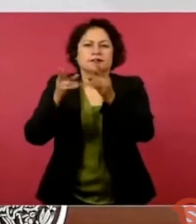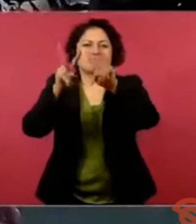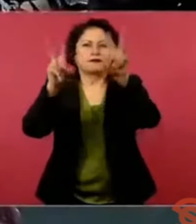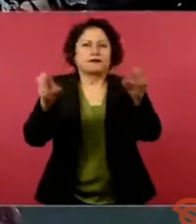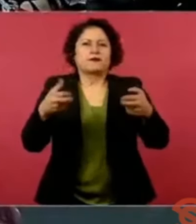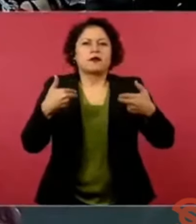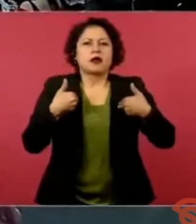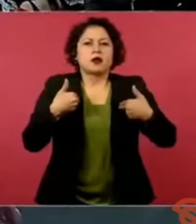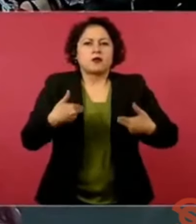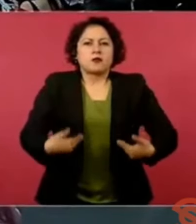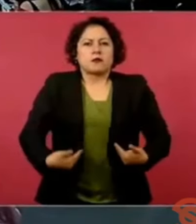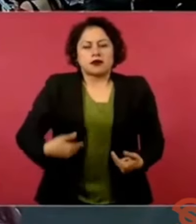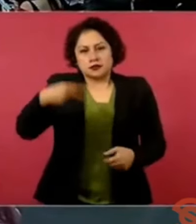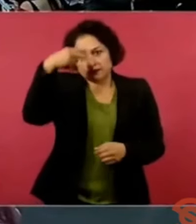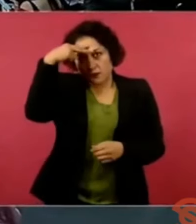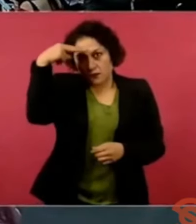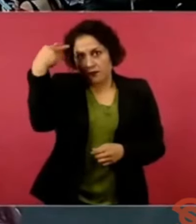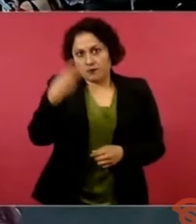ya me están